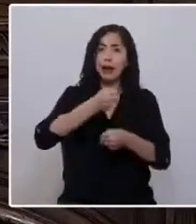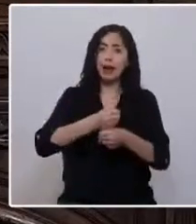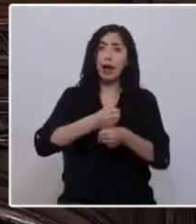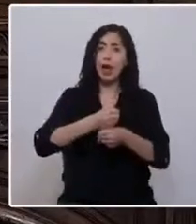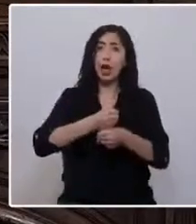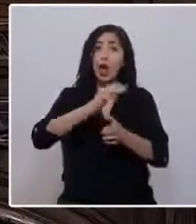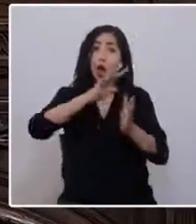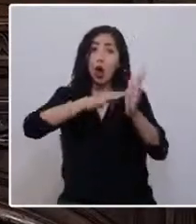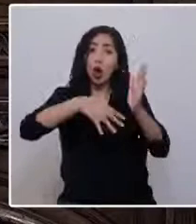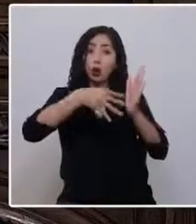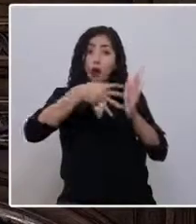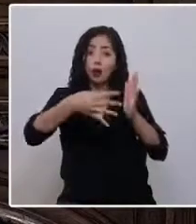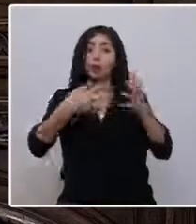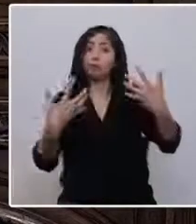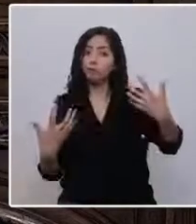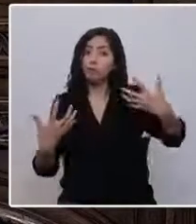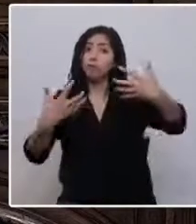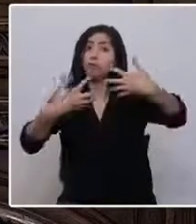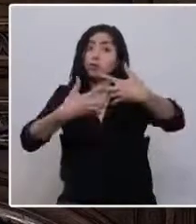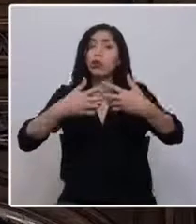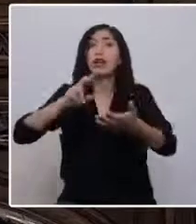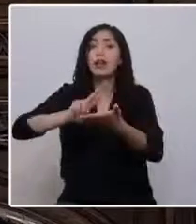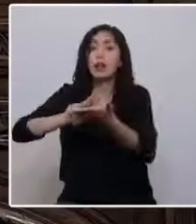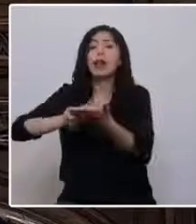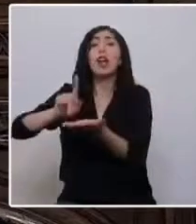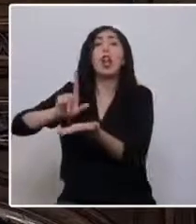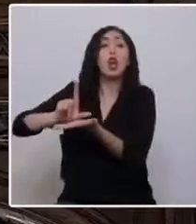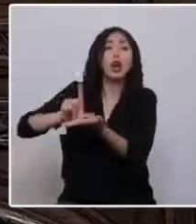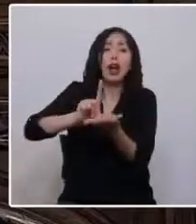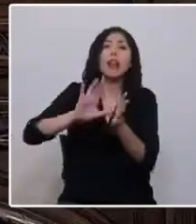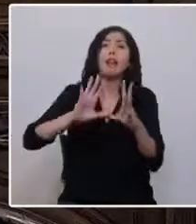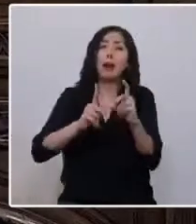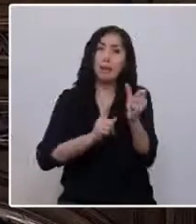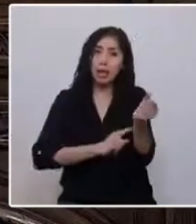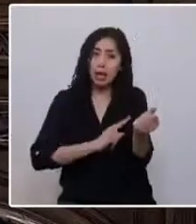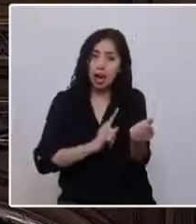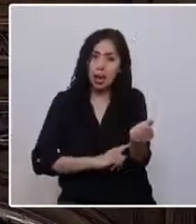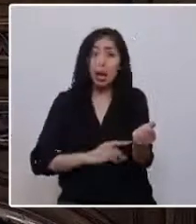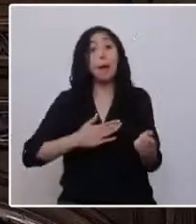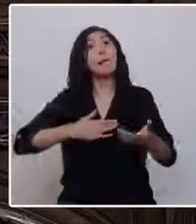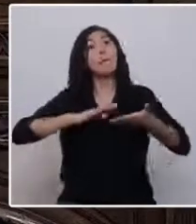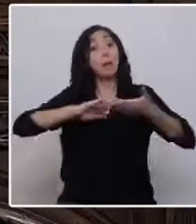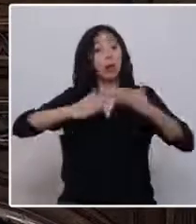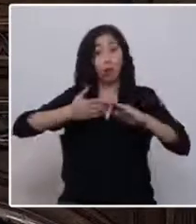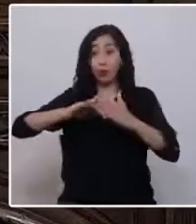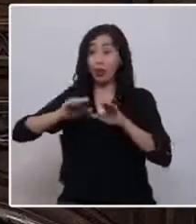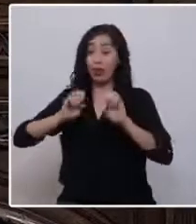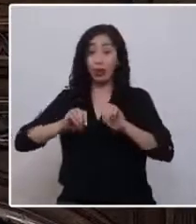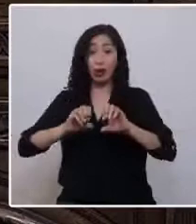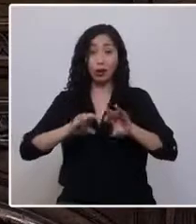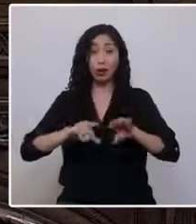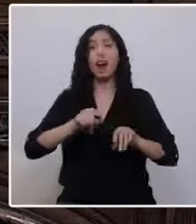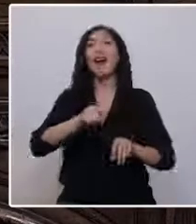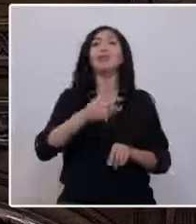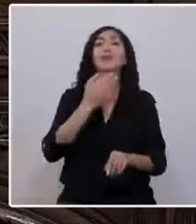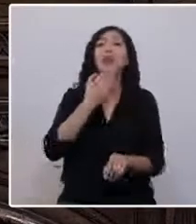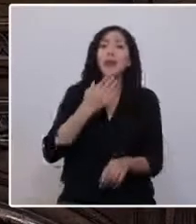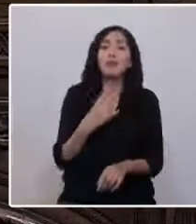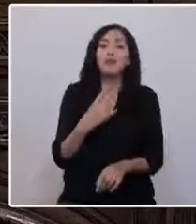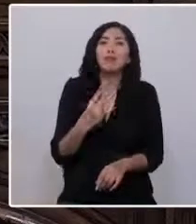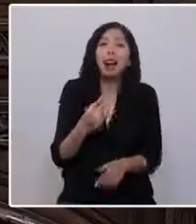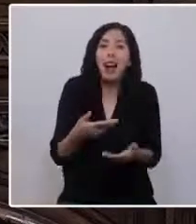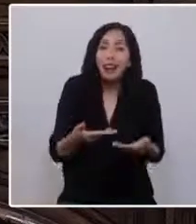compatibles con la realidad local y familiar. Mi comunidad educativa es otro de los factores que me trajo aquí.